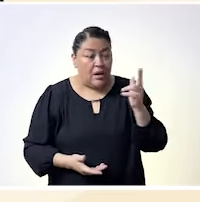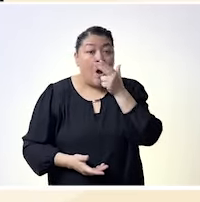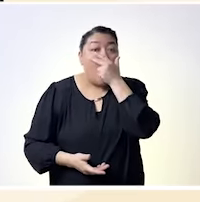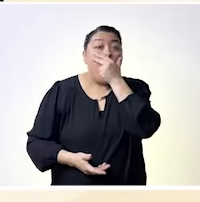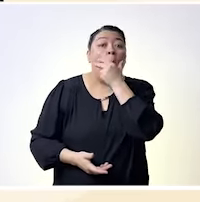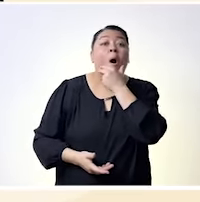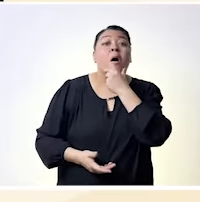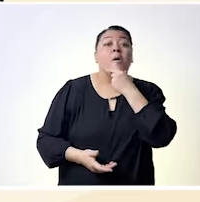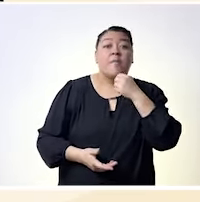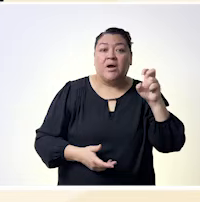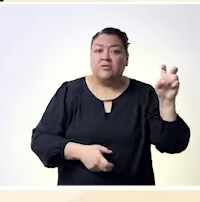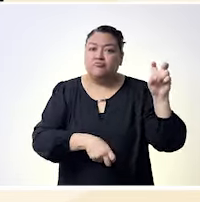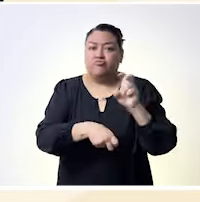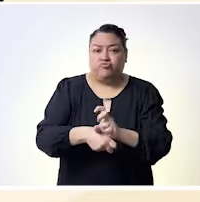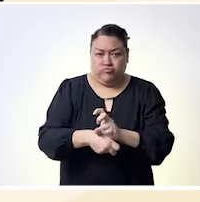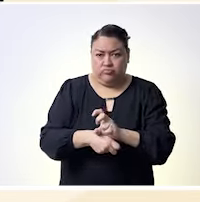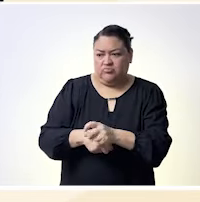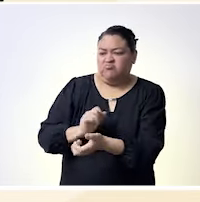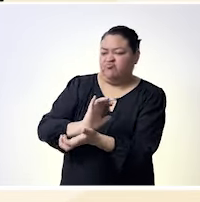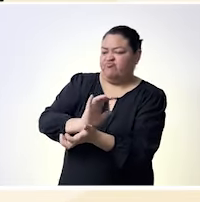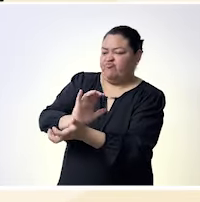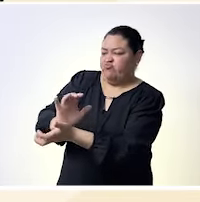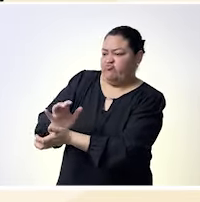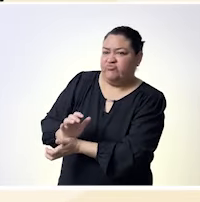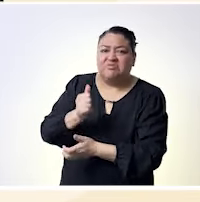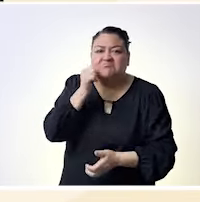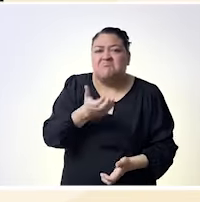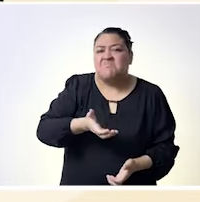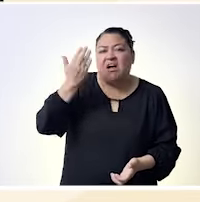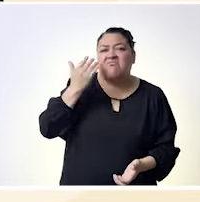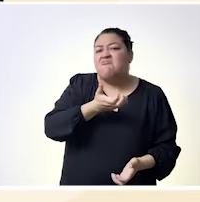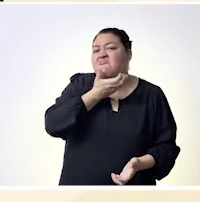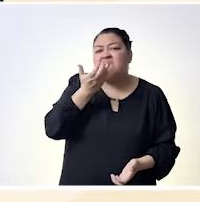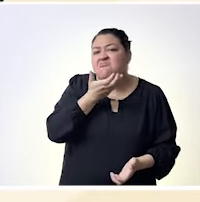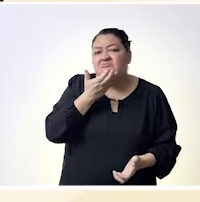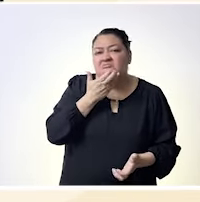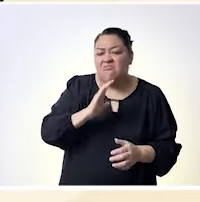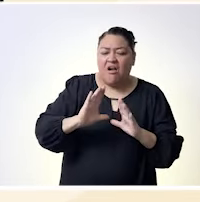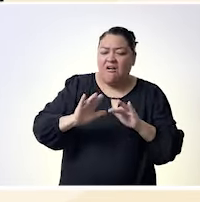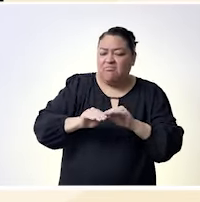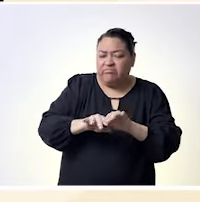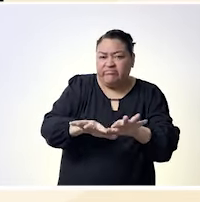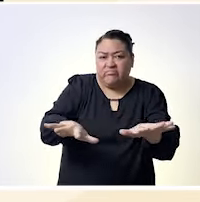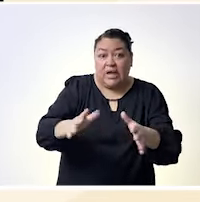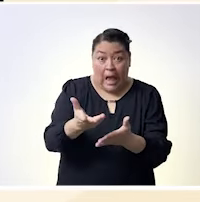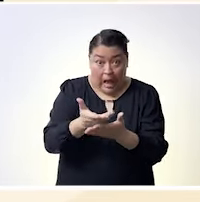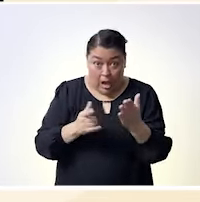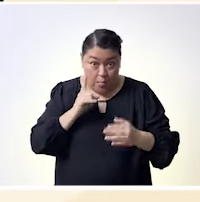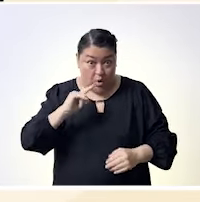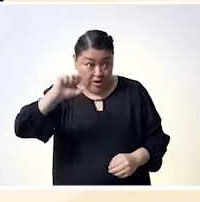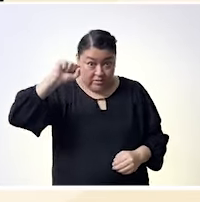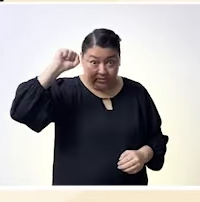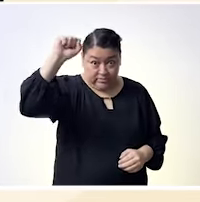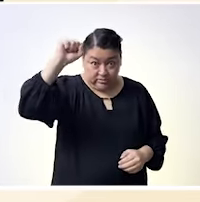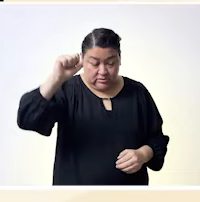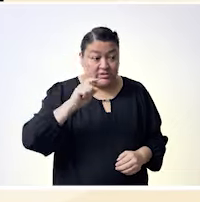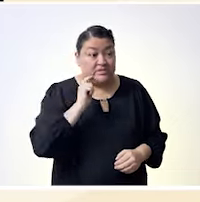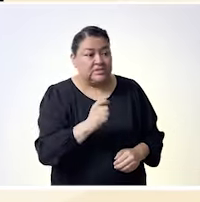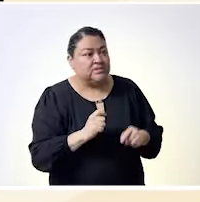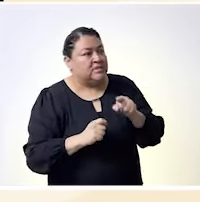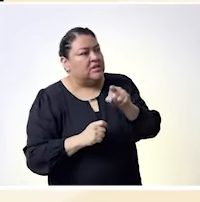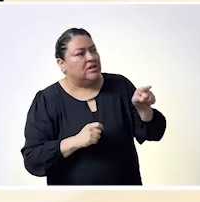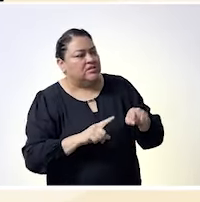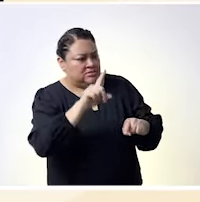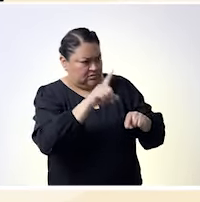avanzar de manera conjunta para defendernos o de defender a